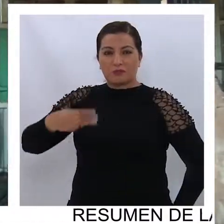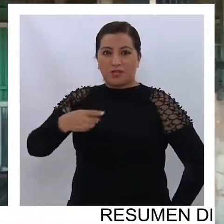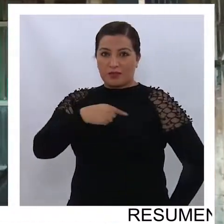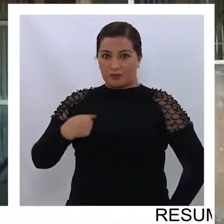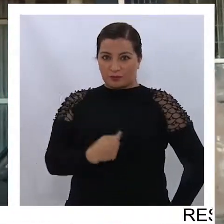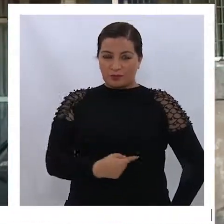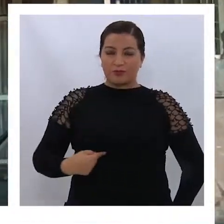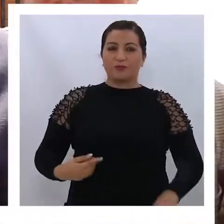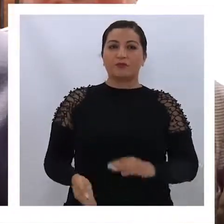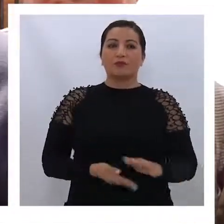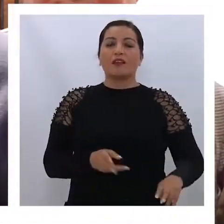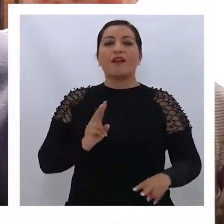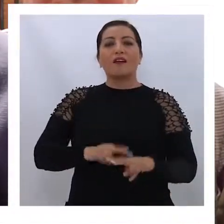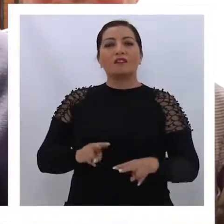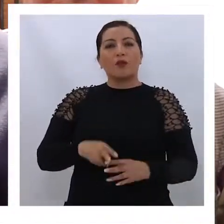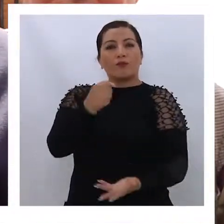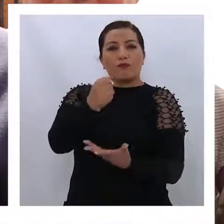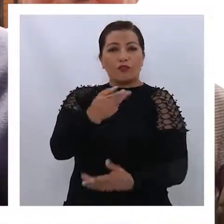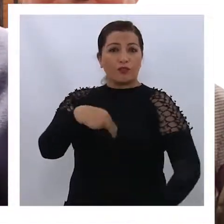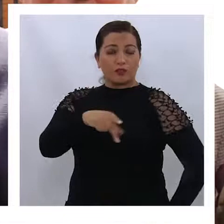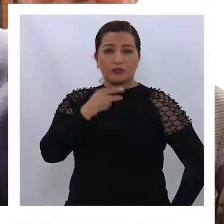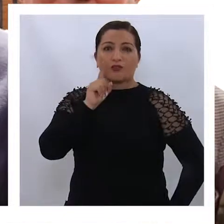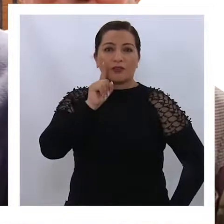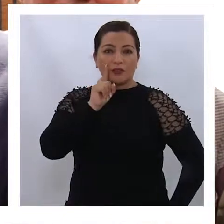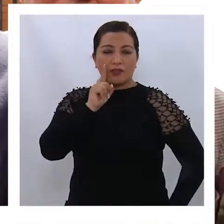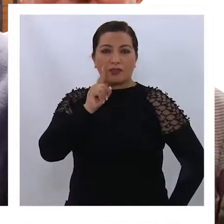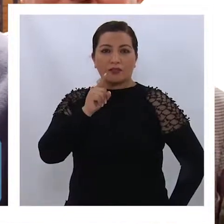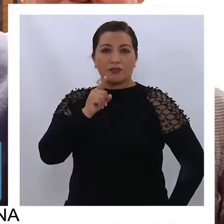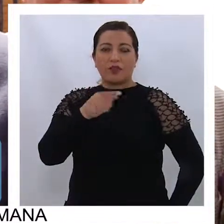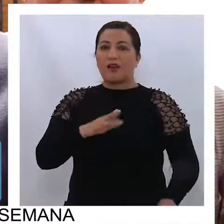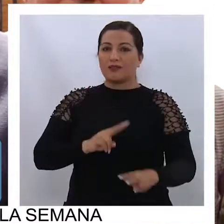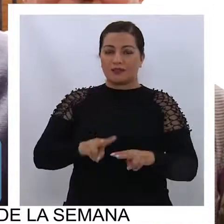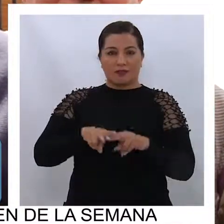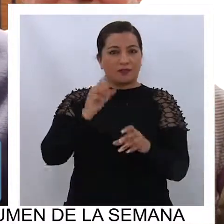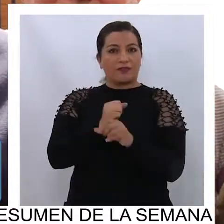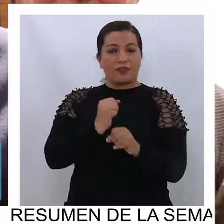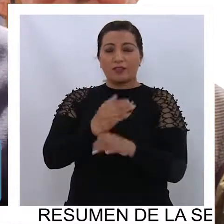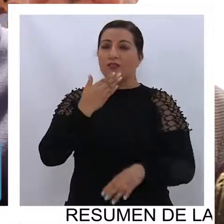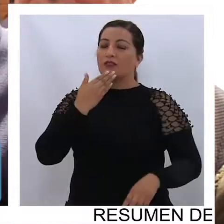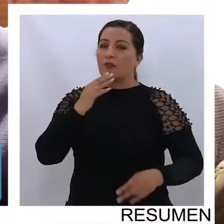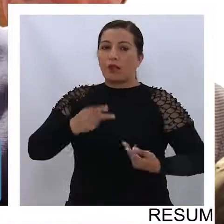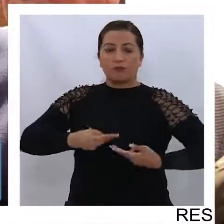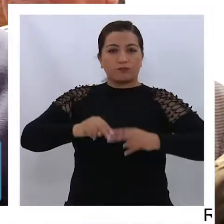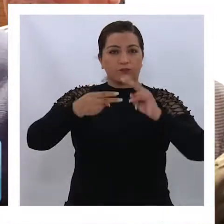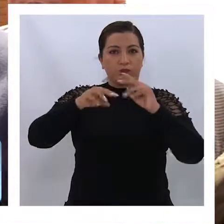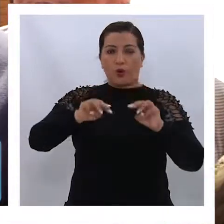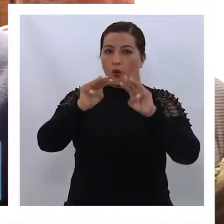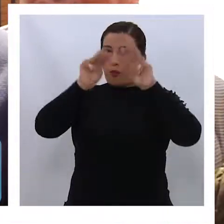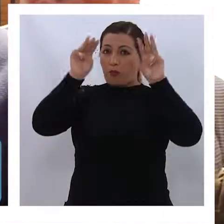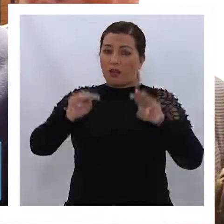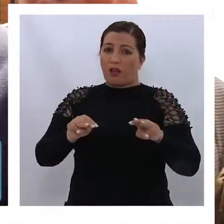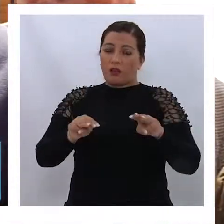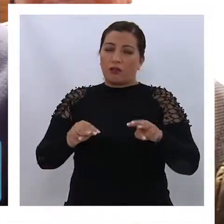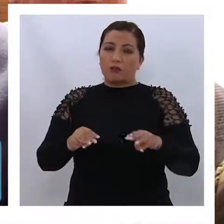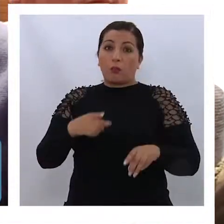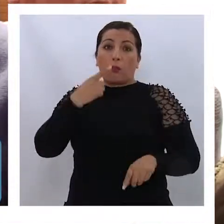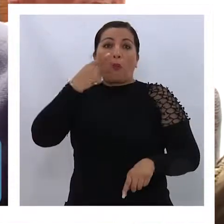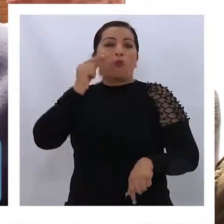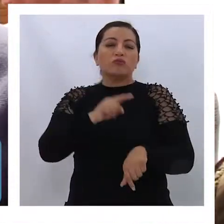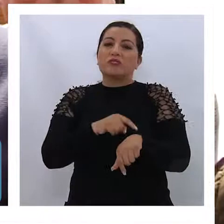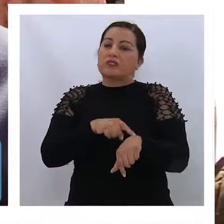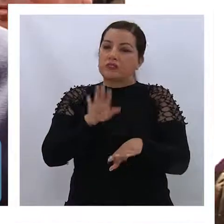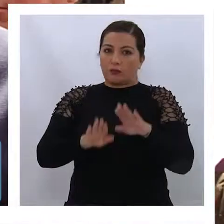municipio pocino. Generamos este gran fondo que no solo tiene contemplado capital de trabajo, sino que también levantar un mercado provisorio,